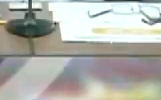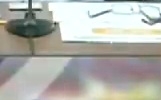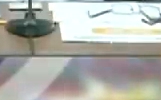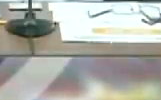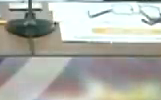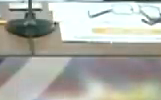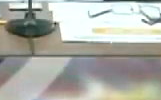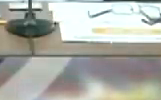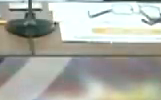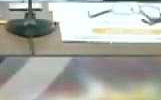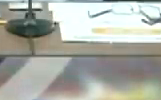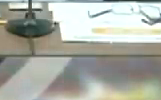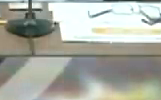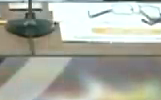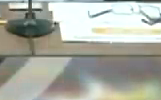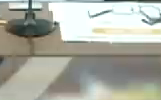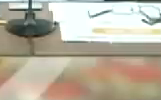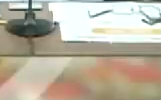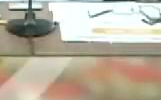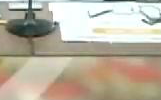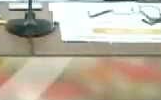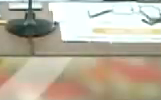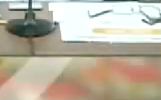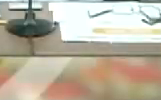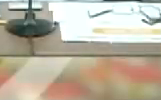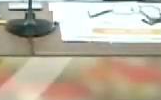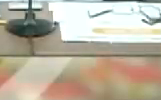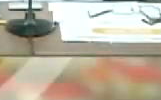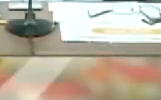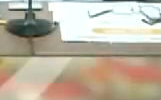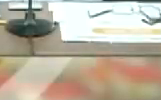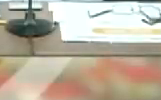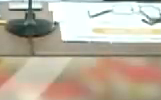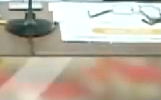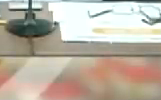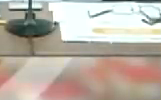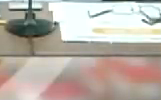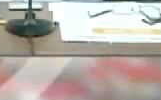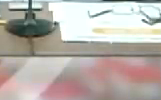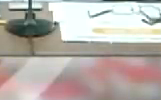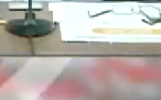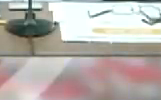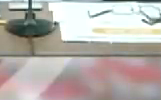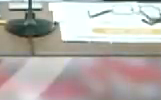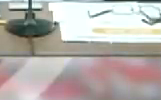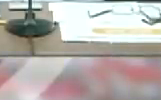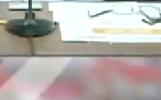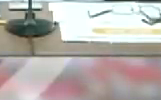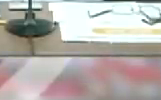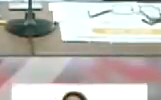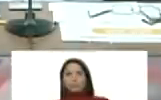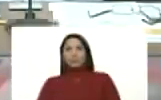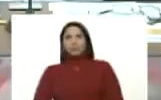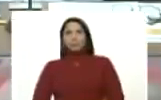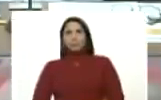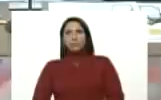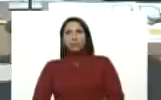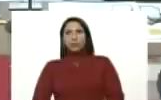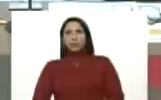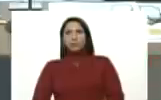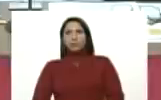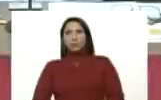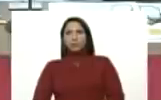principio, alarma, sorpresa. Hay una pandemia. Ha llegado al mundo.